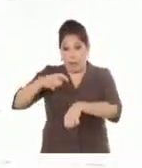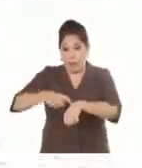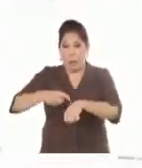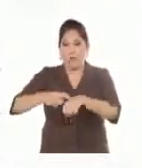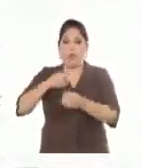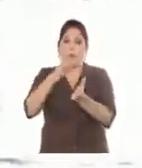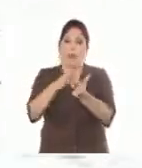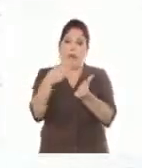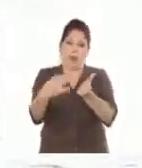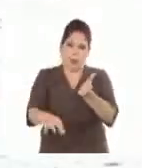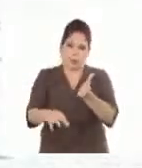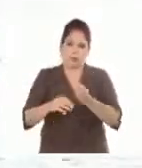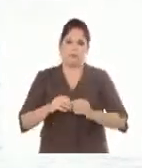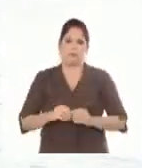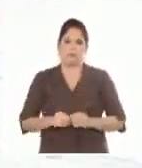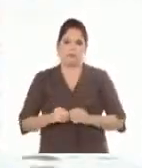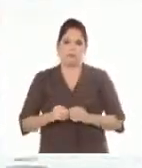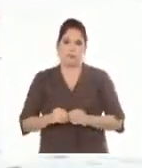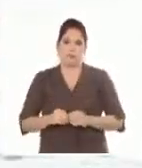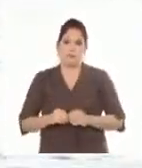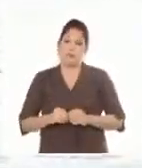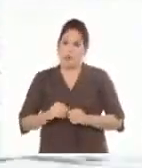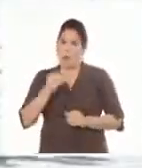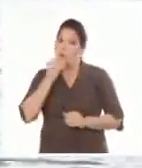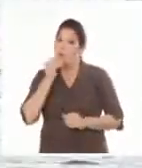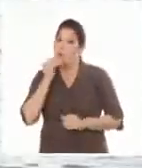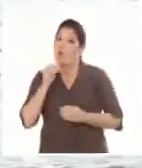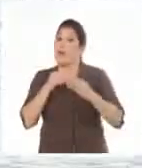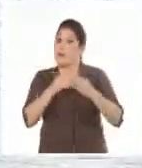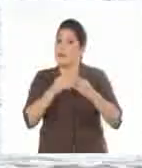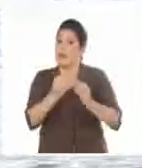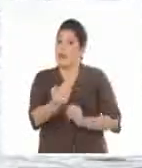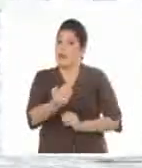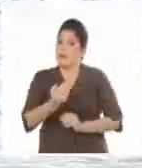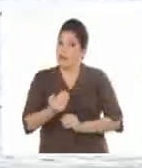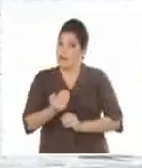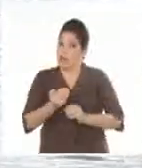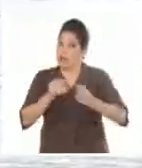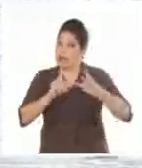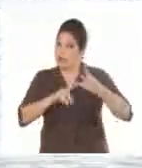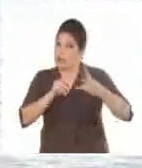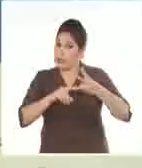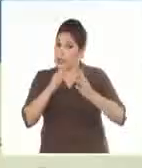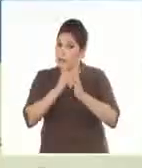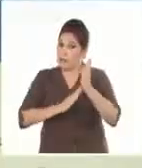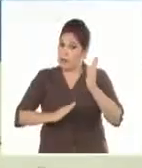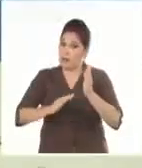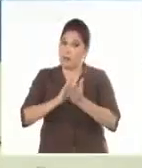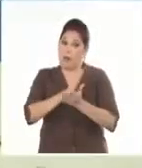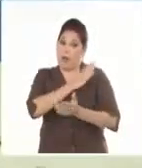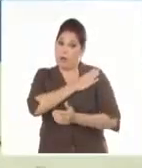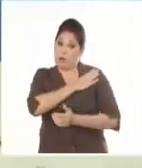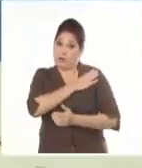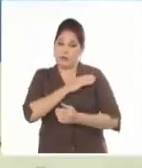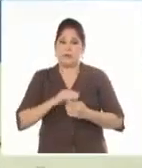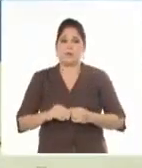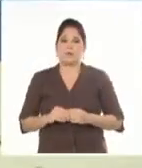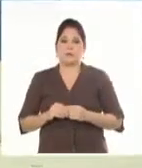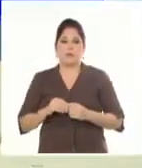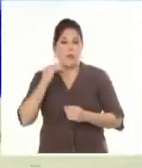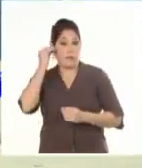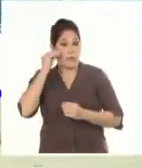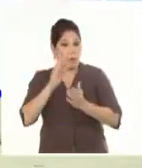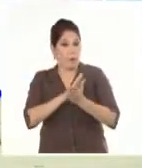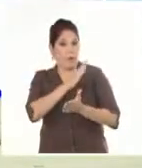hacia Cuba, con fechas de llegadas en el tercer mes del año. En el mes de marzo debemos recibir